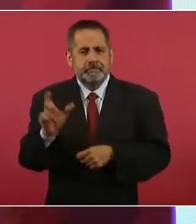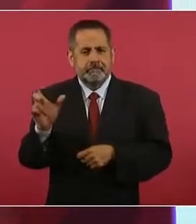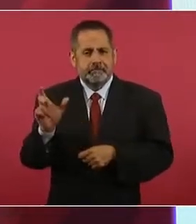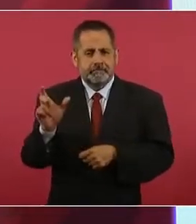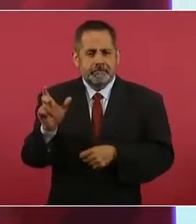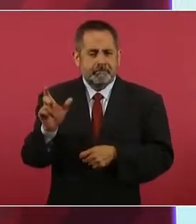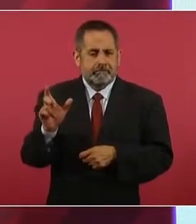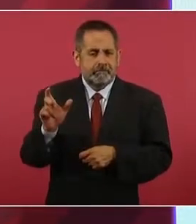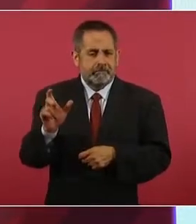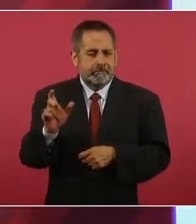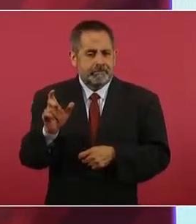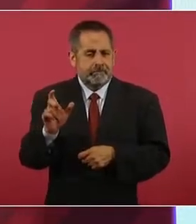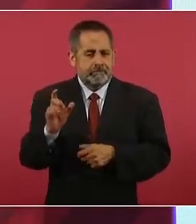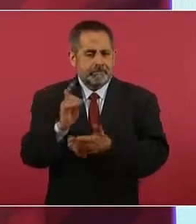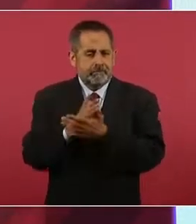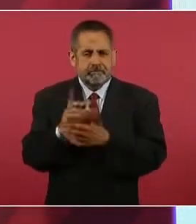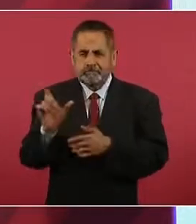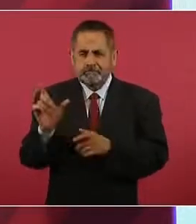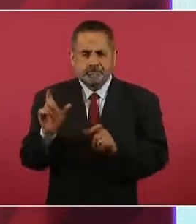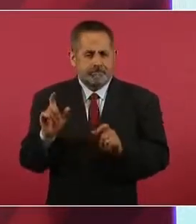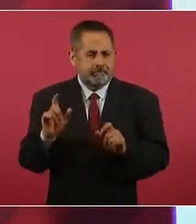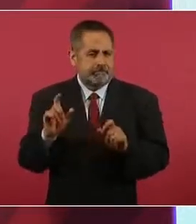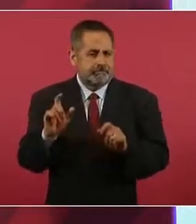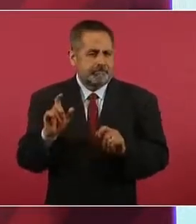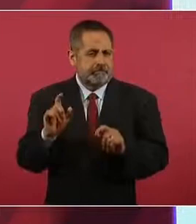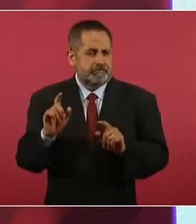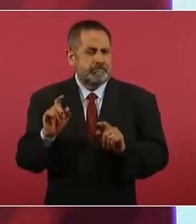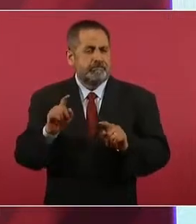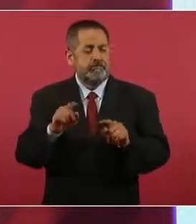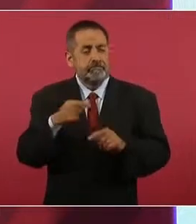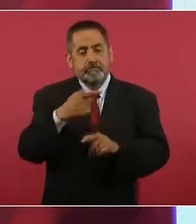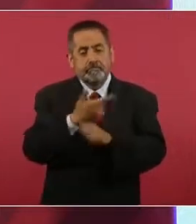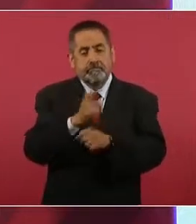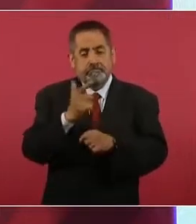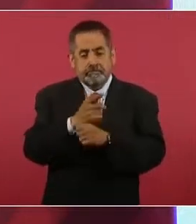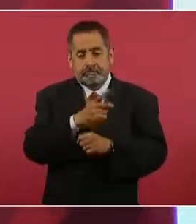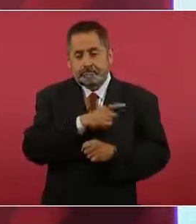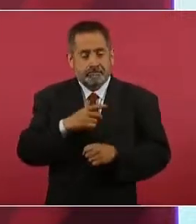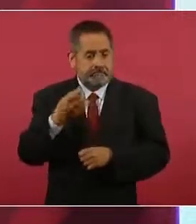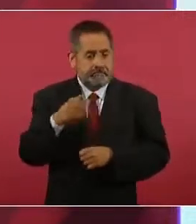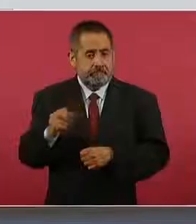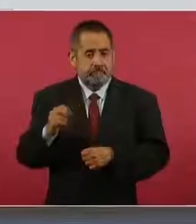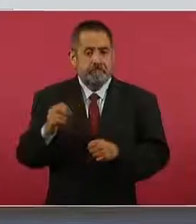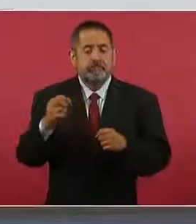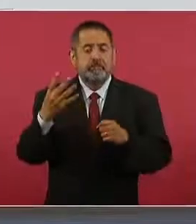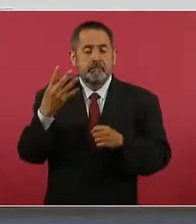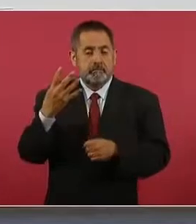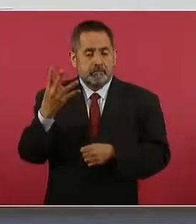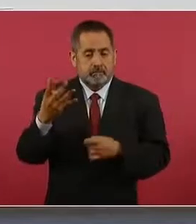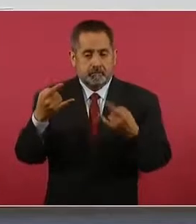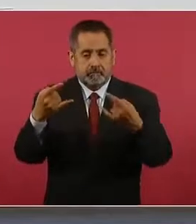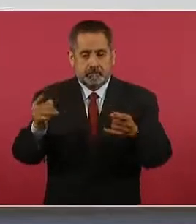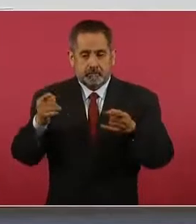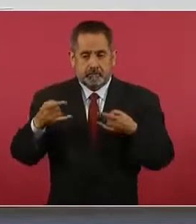se decidió que ya los taxis tenían que tener cuatro puertas